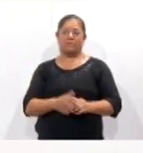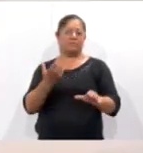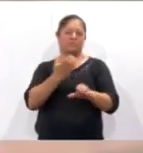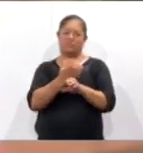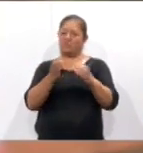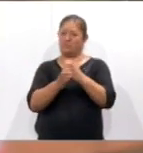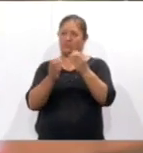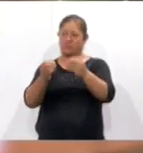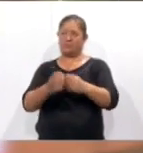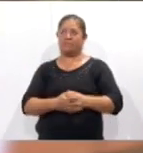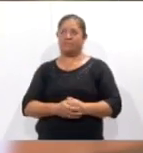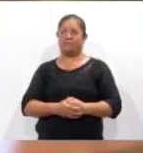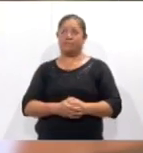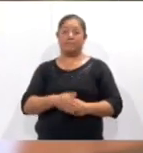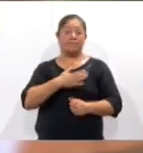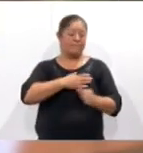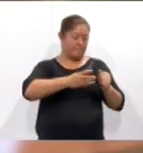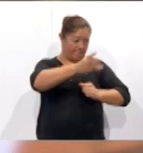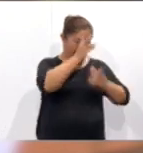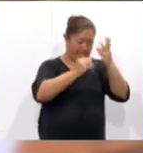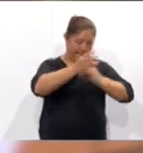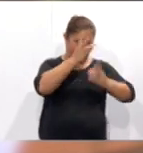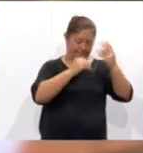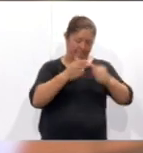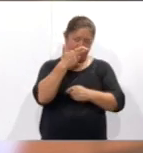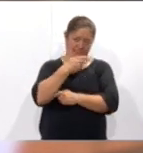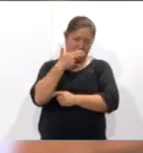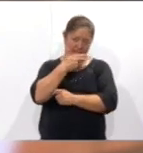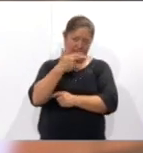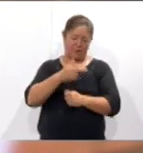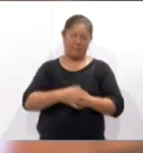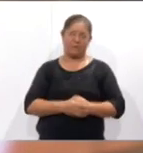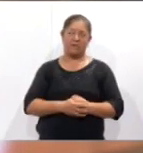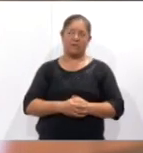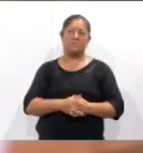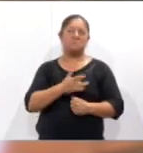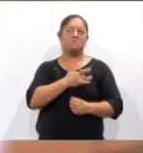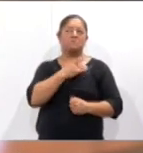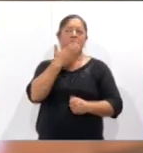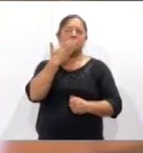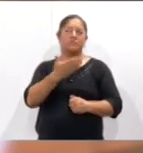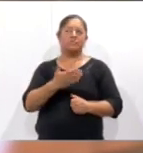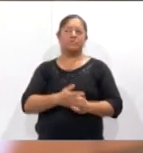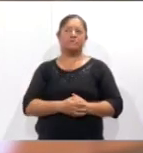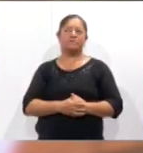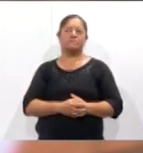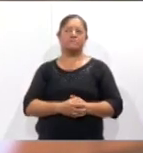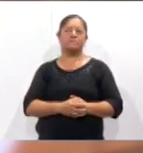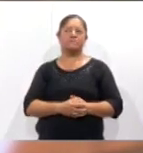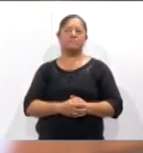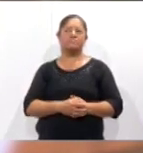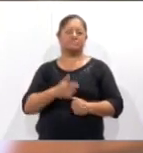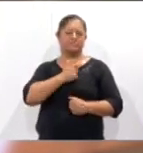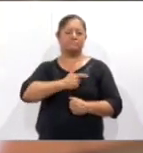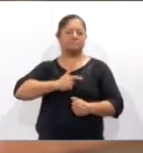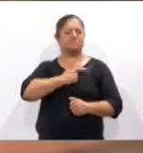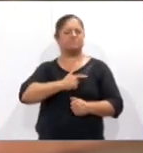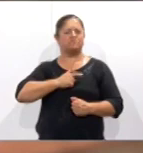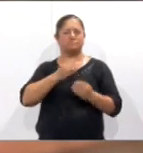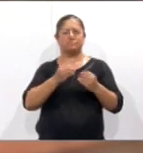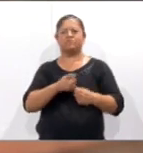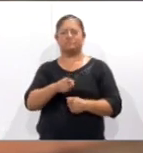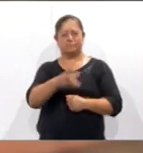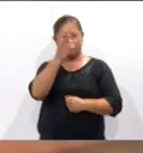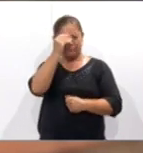náhuatl. Pues, aprendí muchas cosas en náhuatl y lo sentí muy bien. Me gustó mucho. ¿Qué